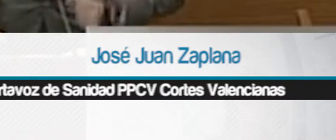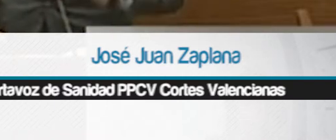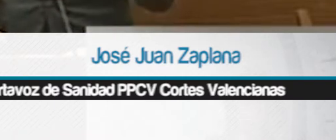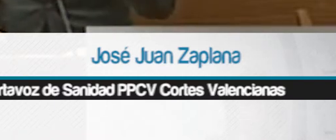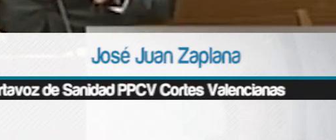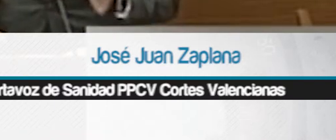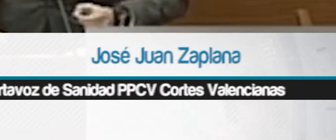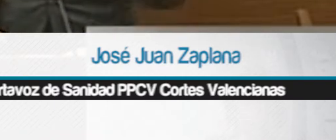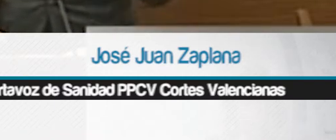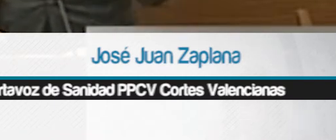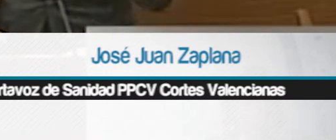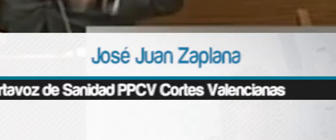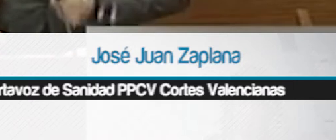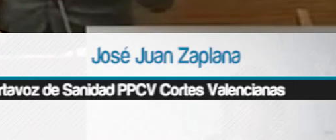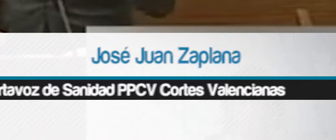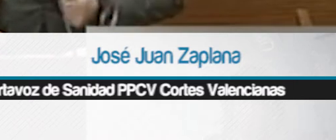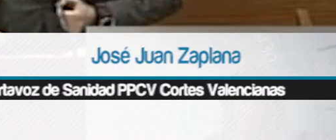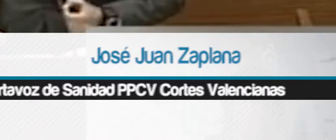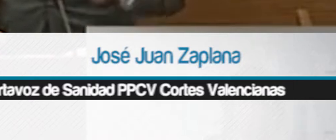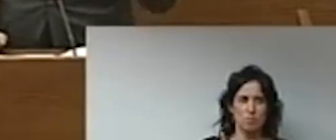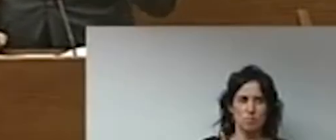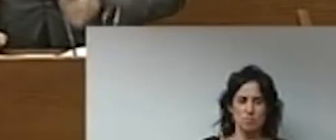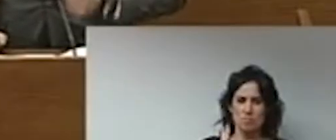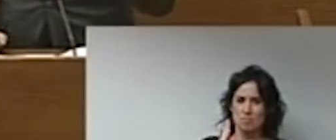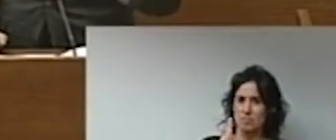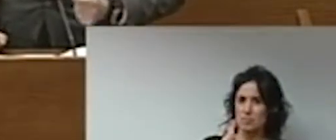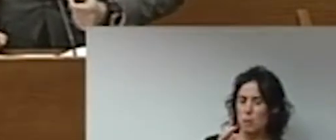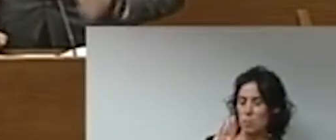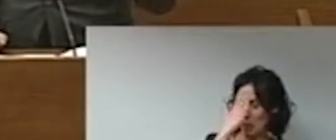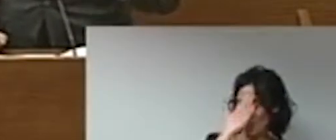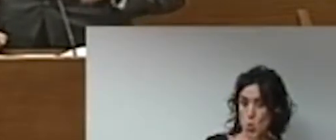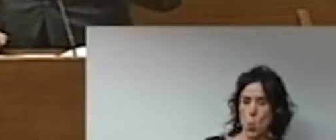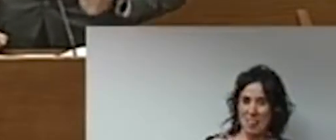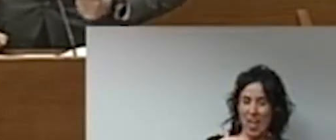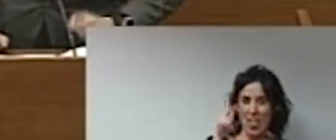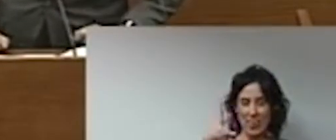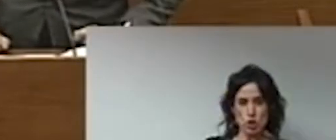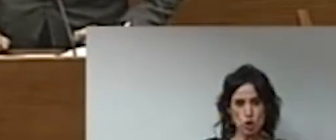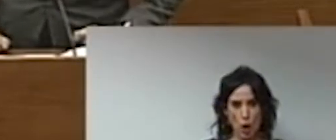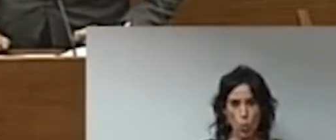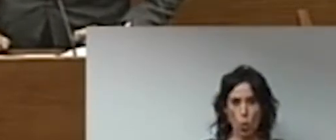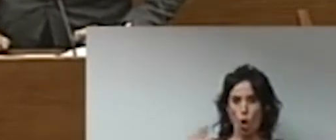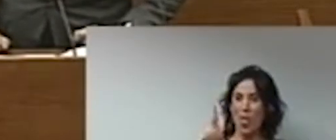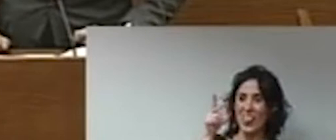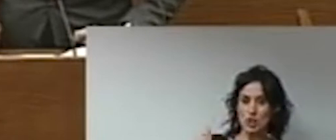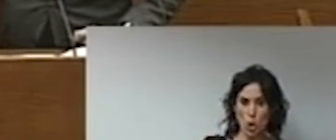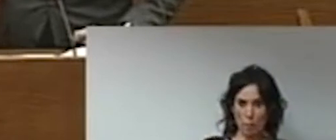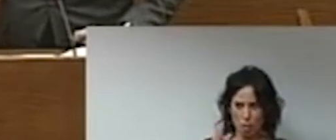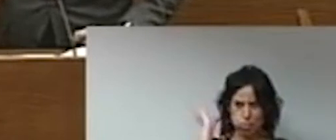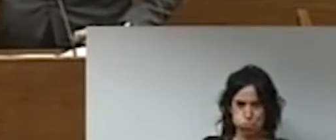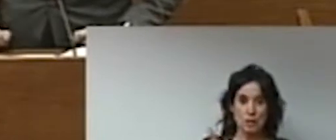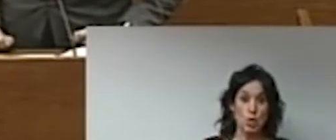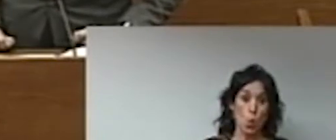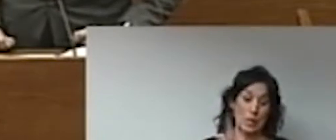hubiera sido condenada como usted por vulneración flagrante del principio de igualdad, el derecho a la salud o incluso el derecho a la vida,